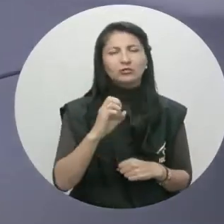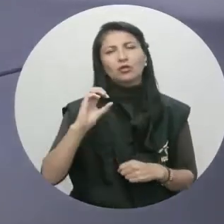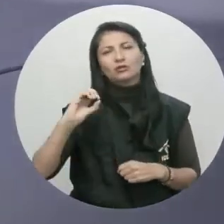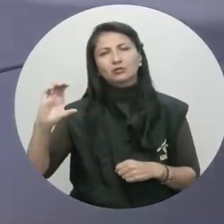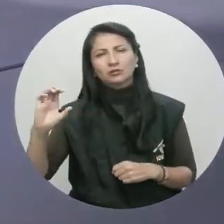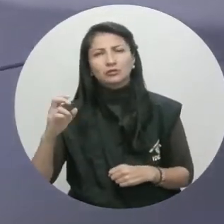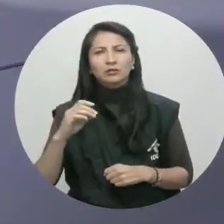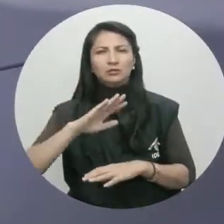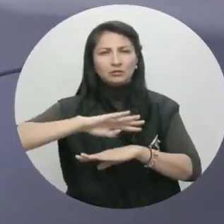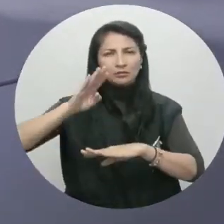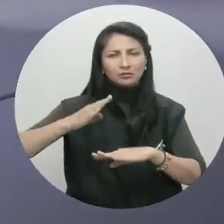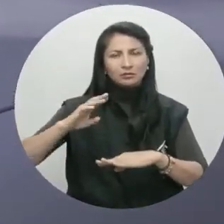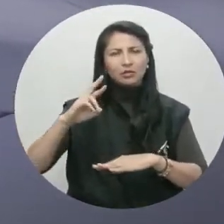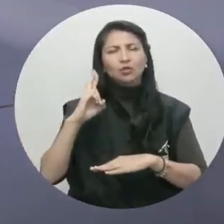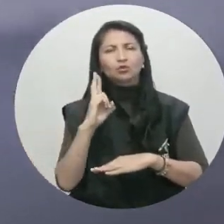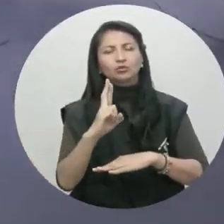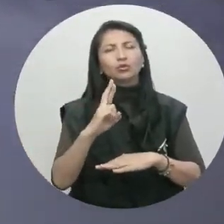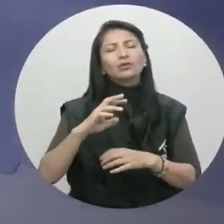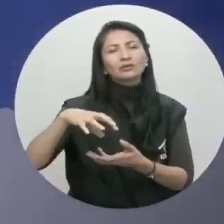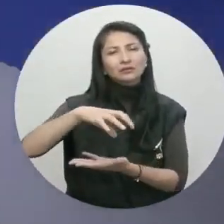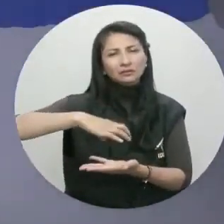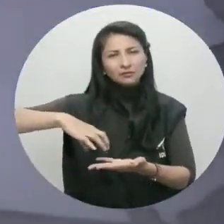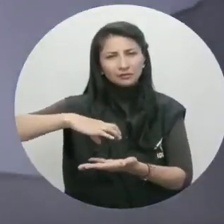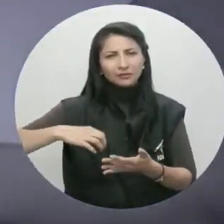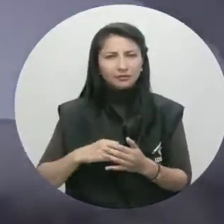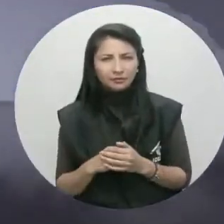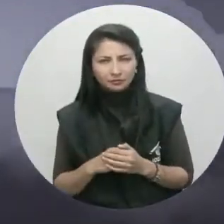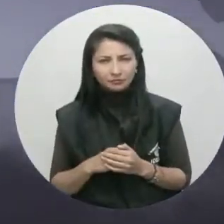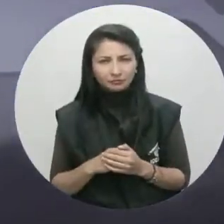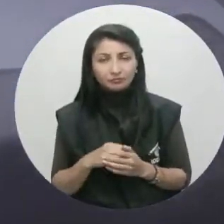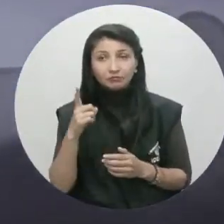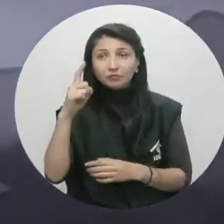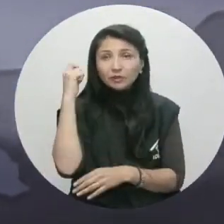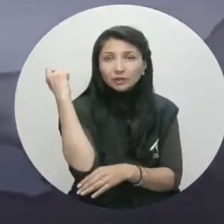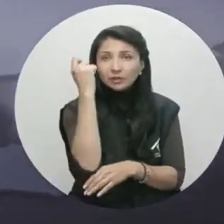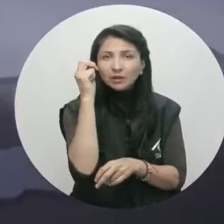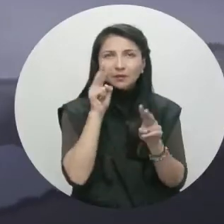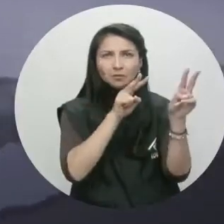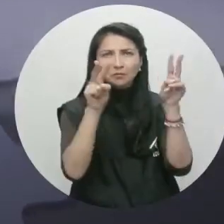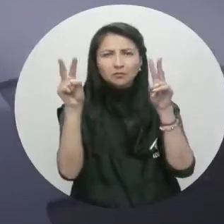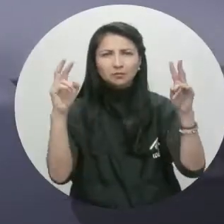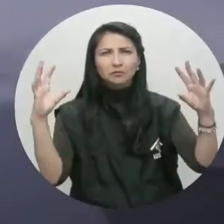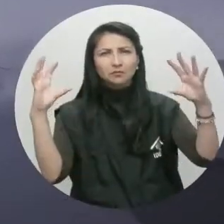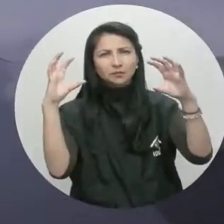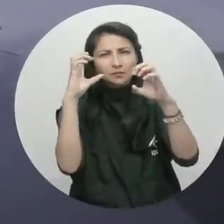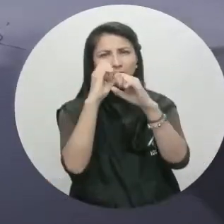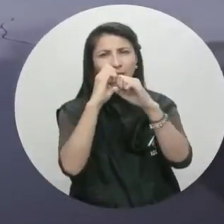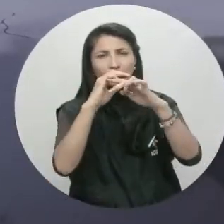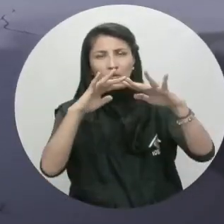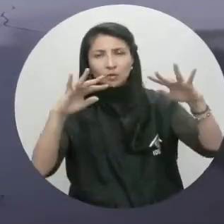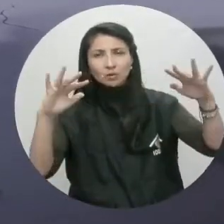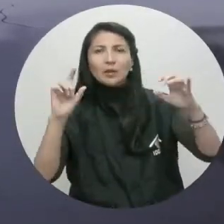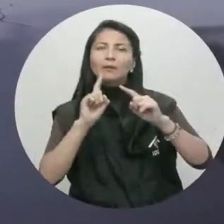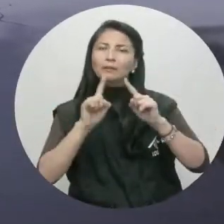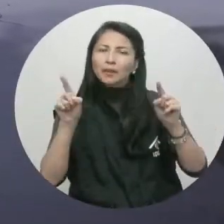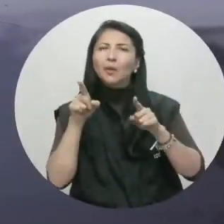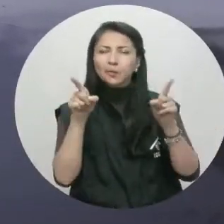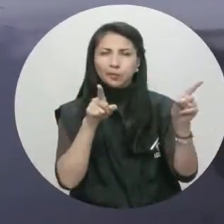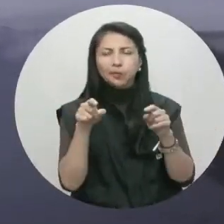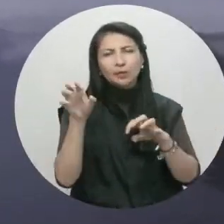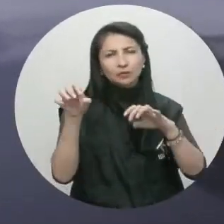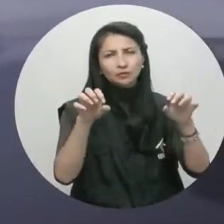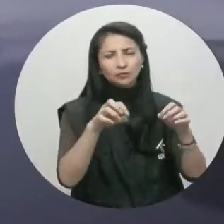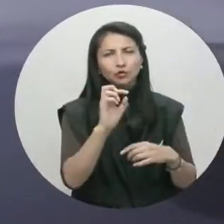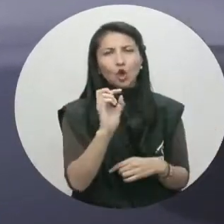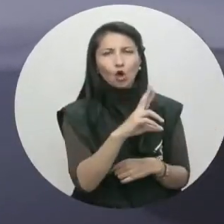sur y occidente de Santander. En los llanos orientales se prevé una disminución en la nubosidad, pero presentando lluvias constantes al oriente